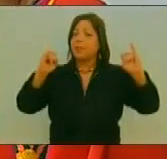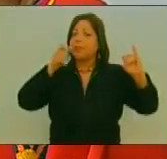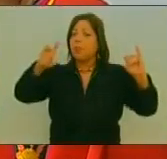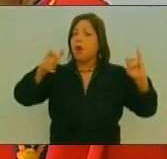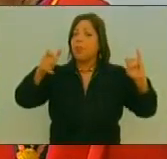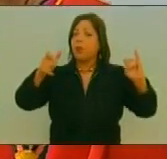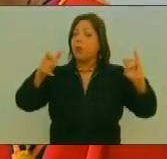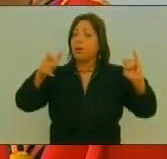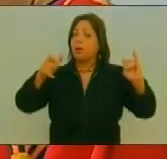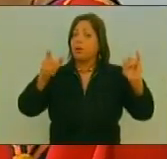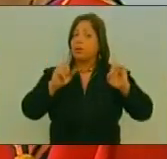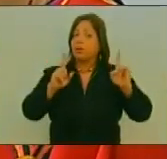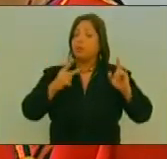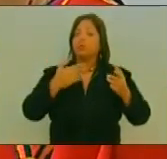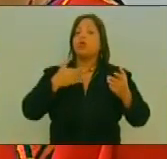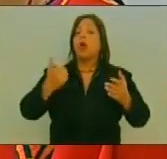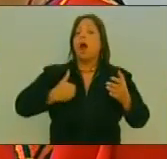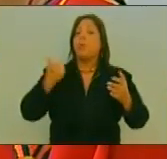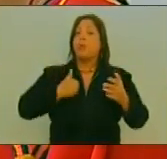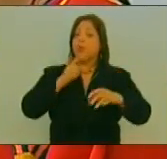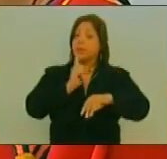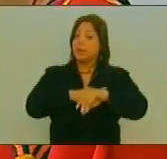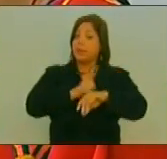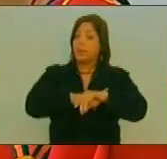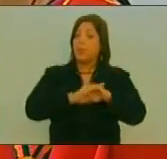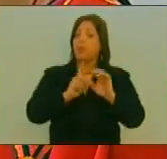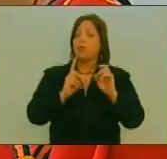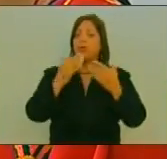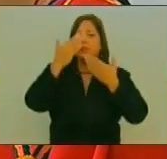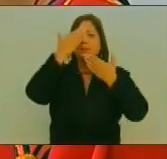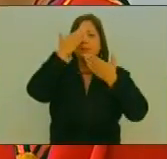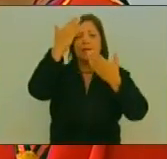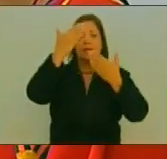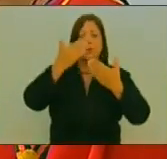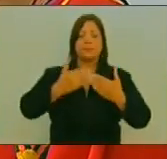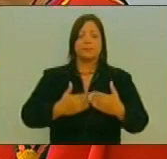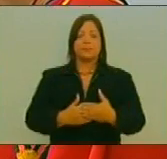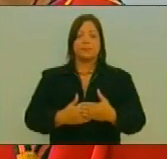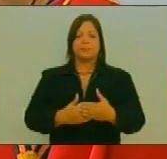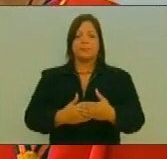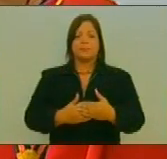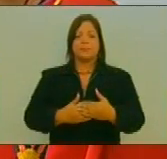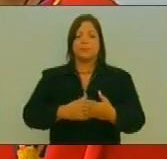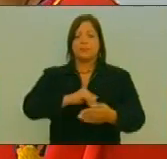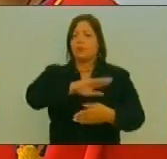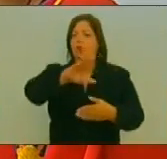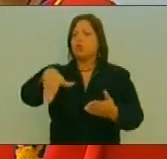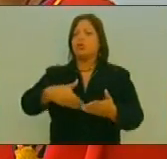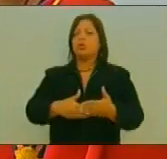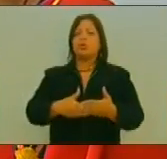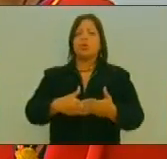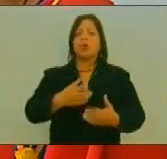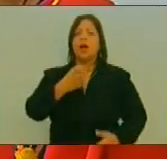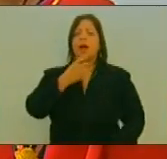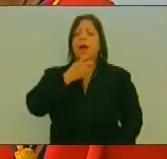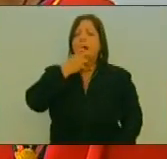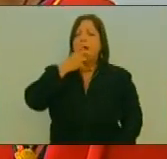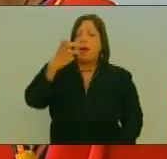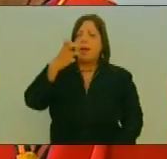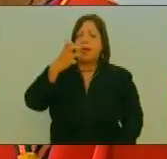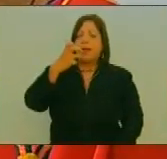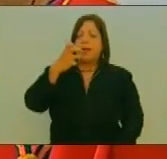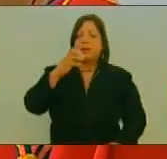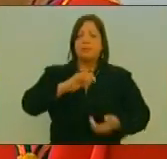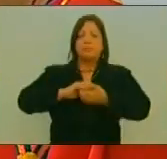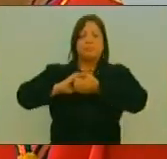Pueblos Quiero Aprovechar La Oportunidad Para Saludar Todo Ese Amor Y Toda